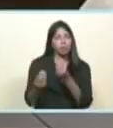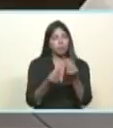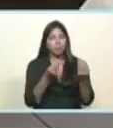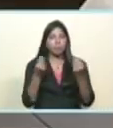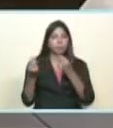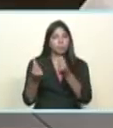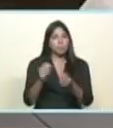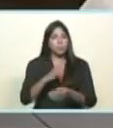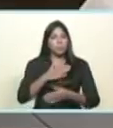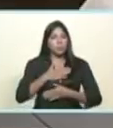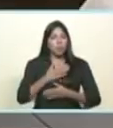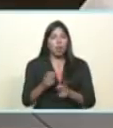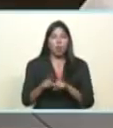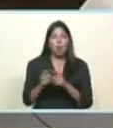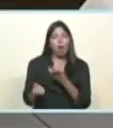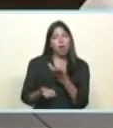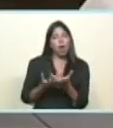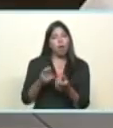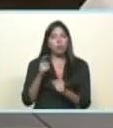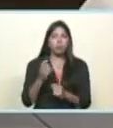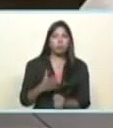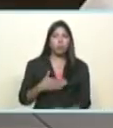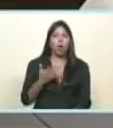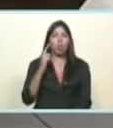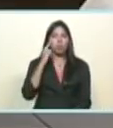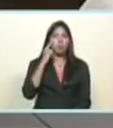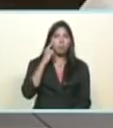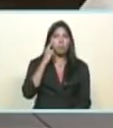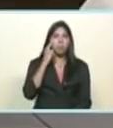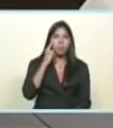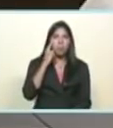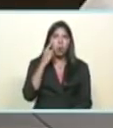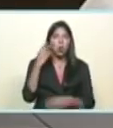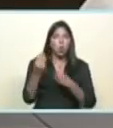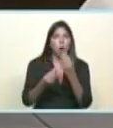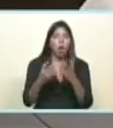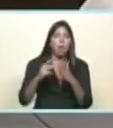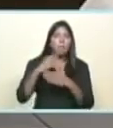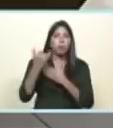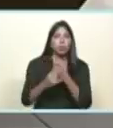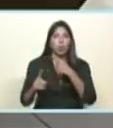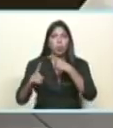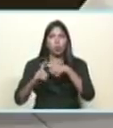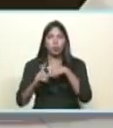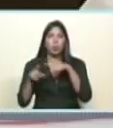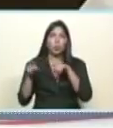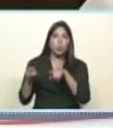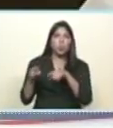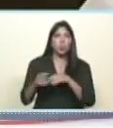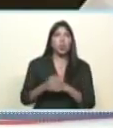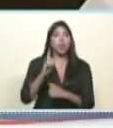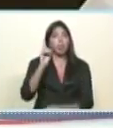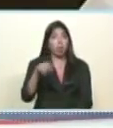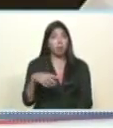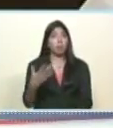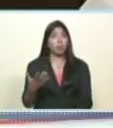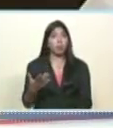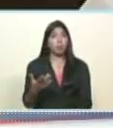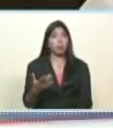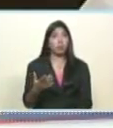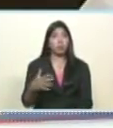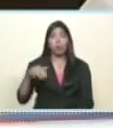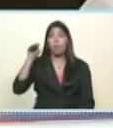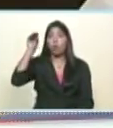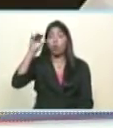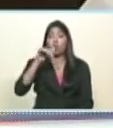para conducir, para llevar los destinos del hogar. Y algún día los destinos de esta patria los llevará una mujer.